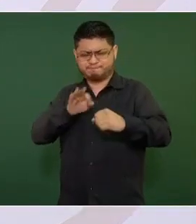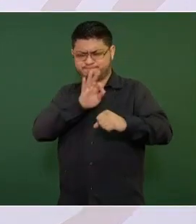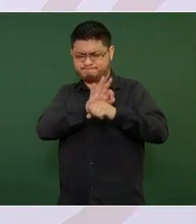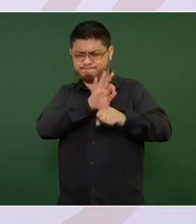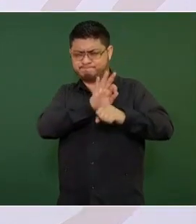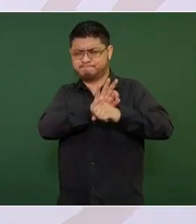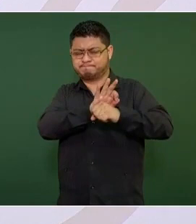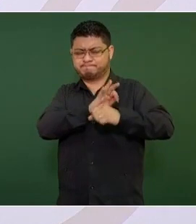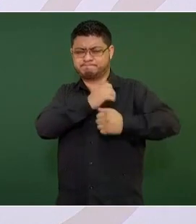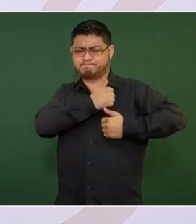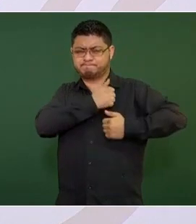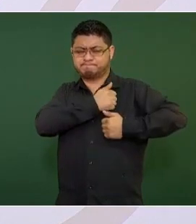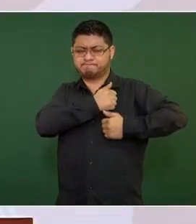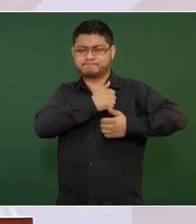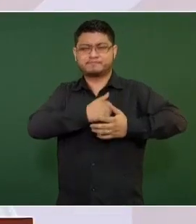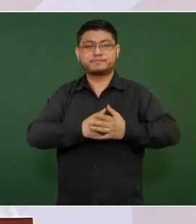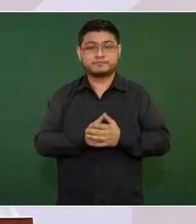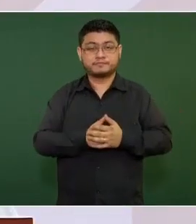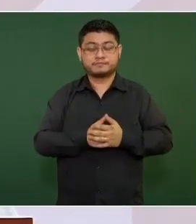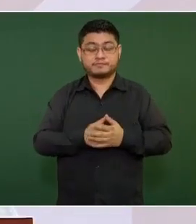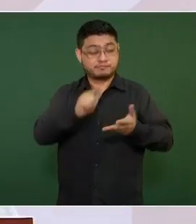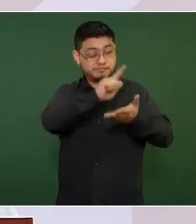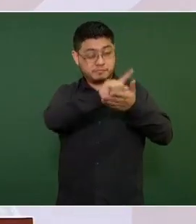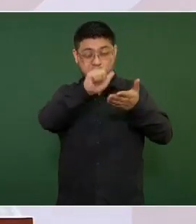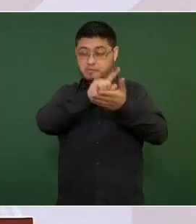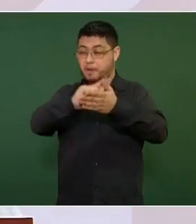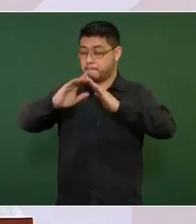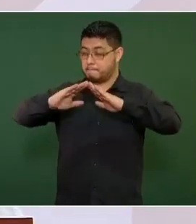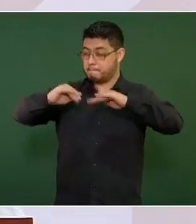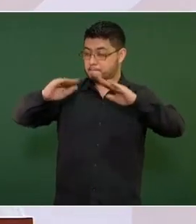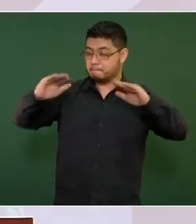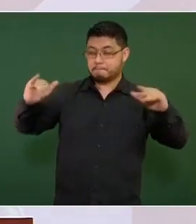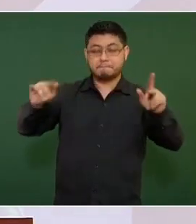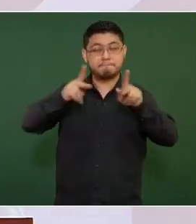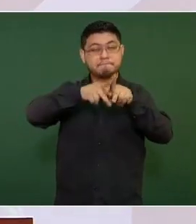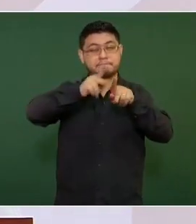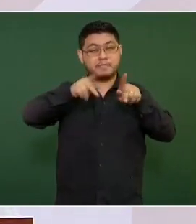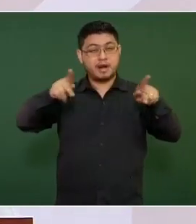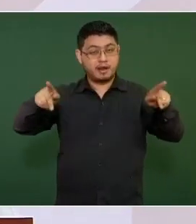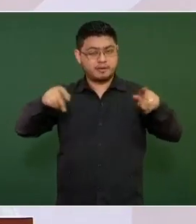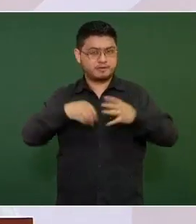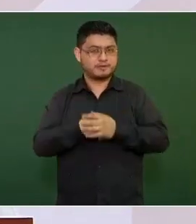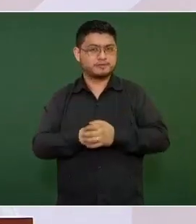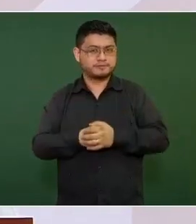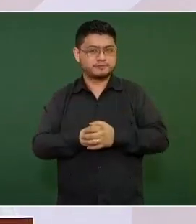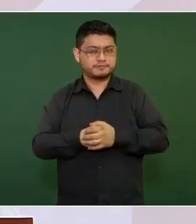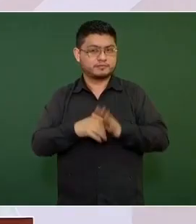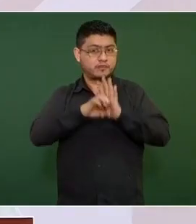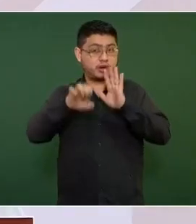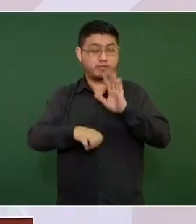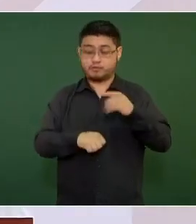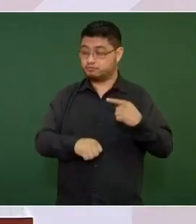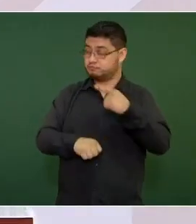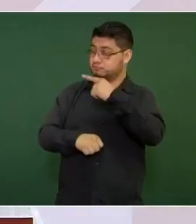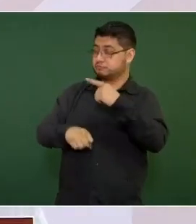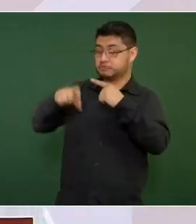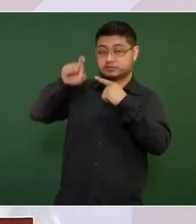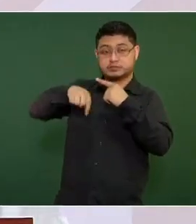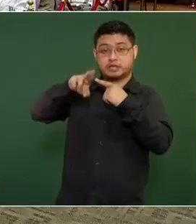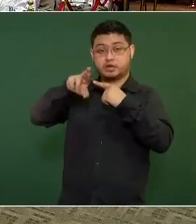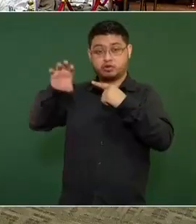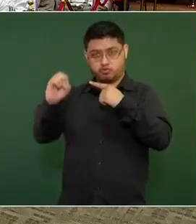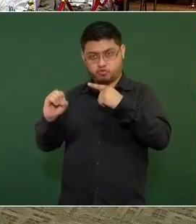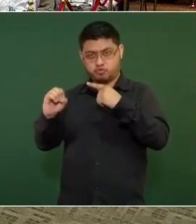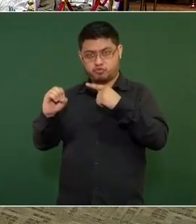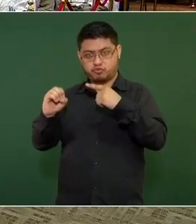en la limpieza de playas. En el caso de Quintana Roo, la